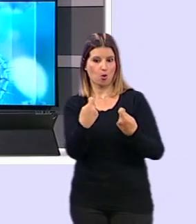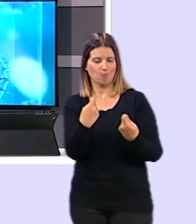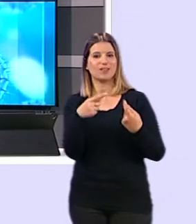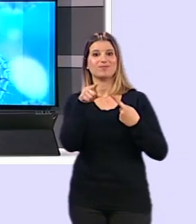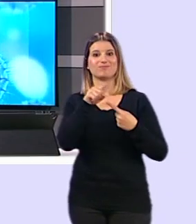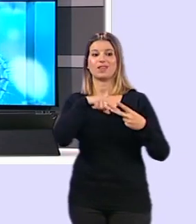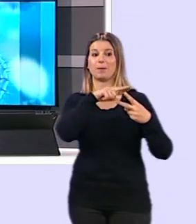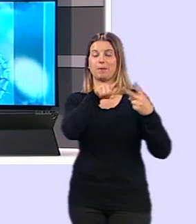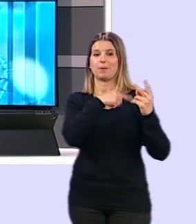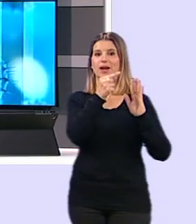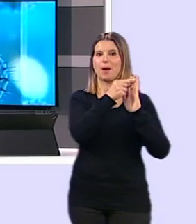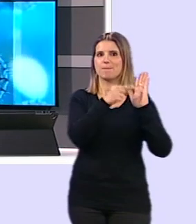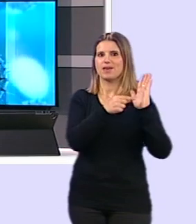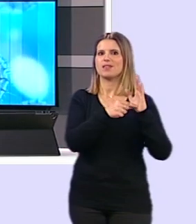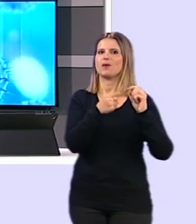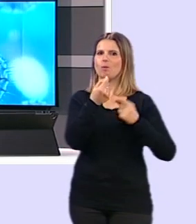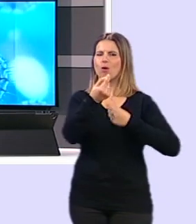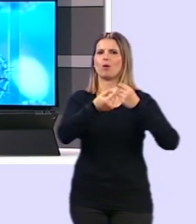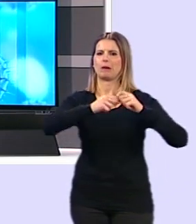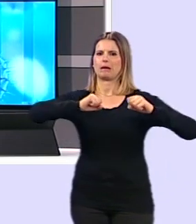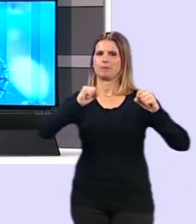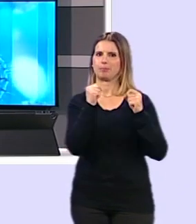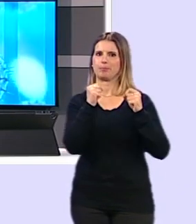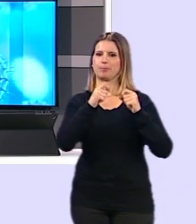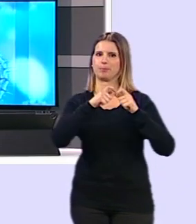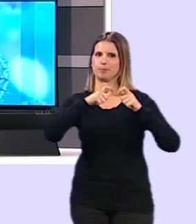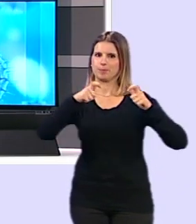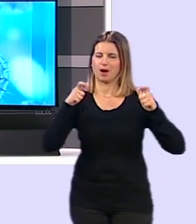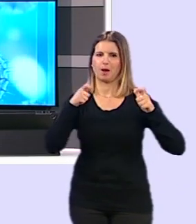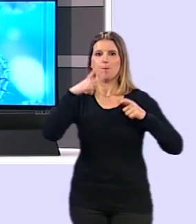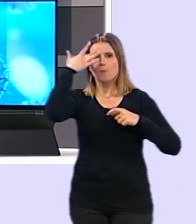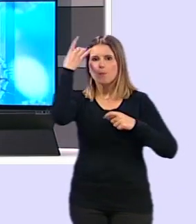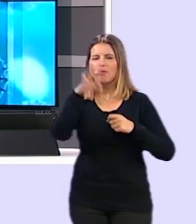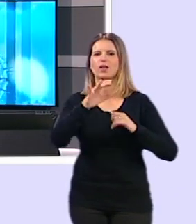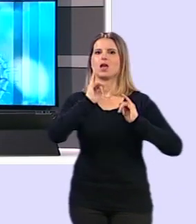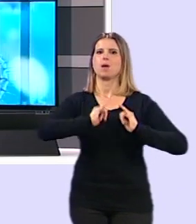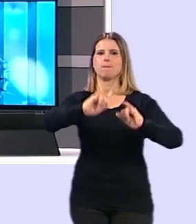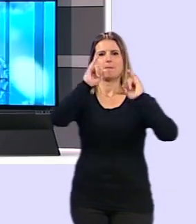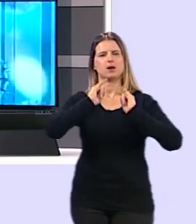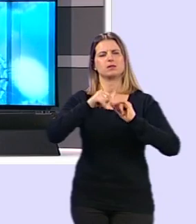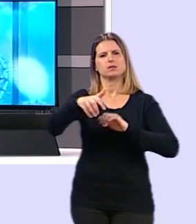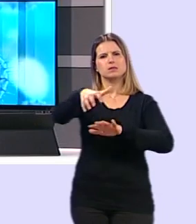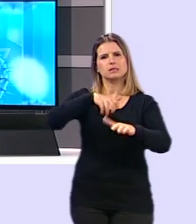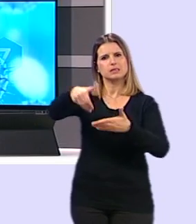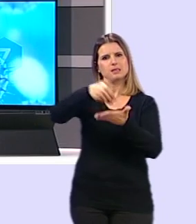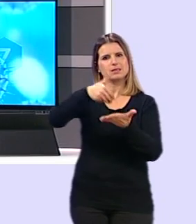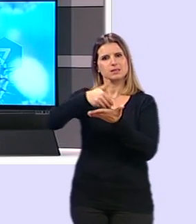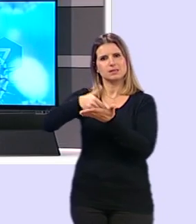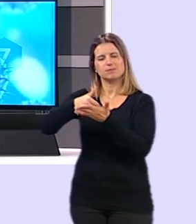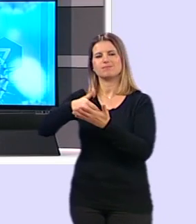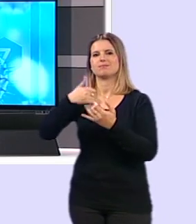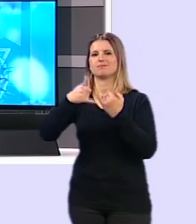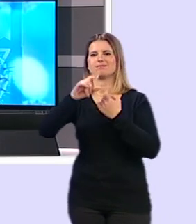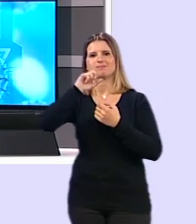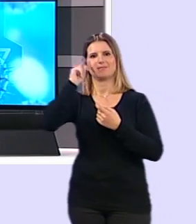primera medida de desconfinamiento que por fin contempla los paseos, que era lo que muchos demandaban y ha hecho que